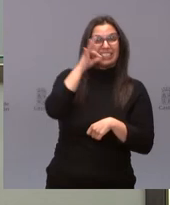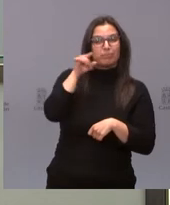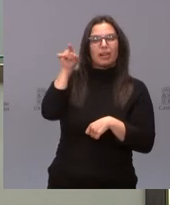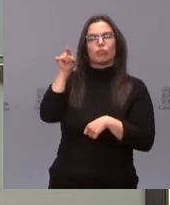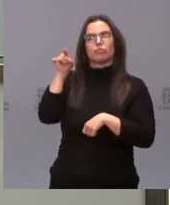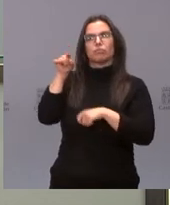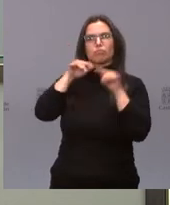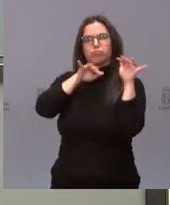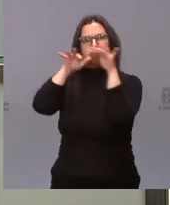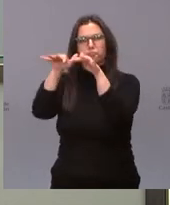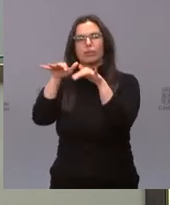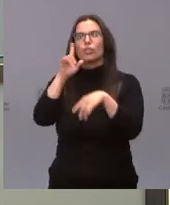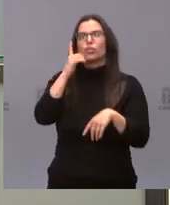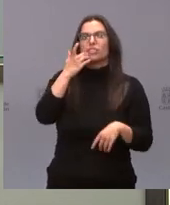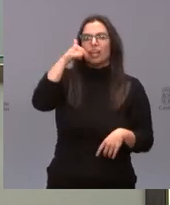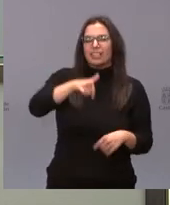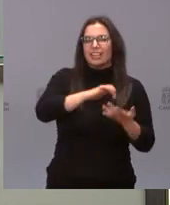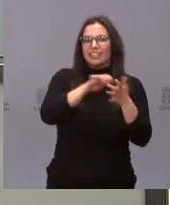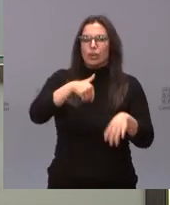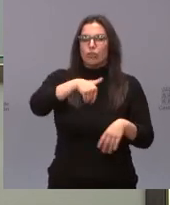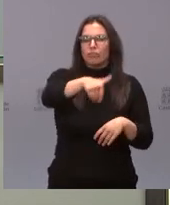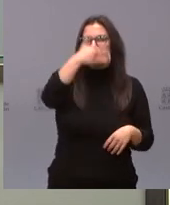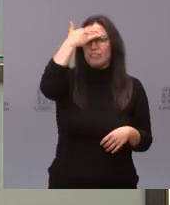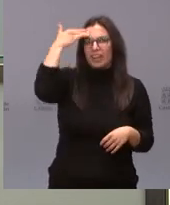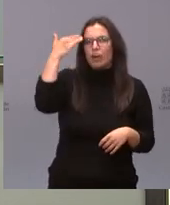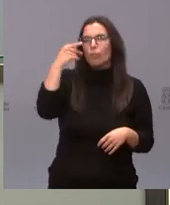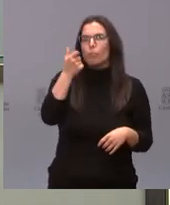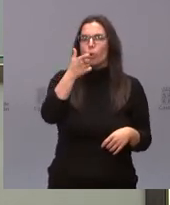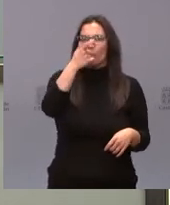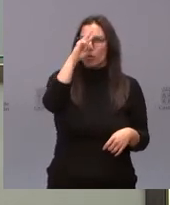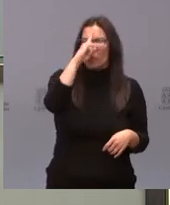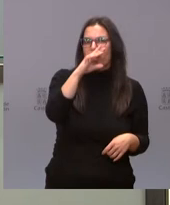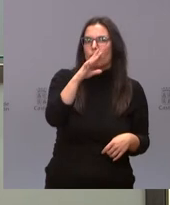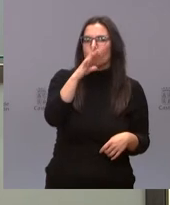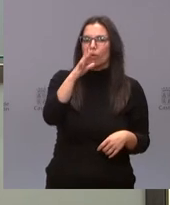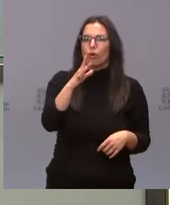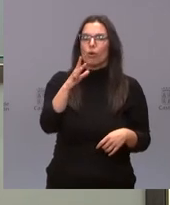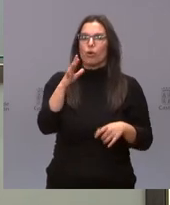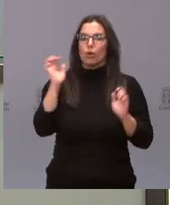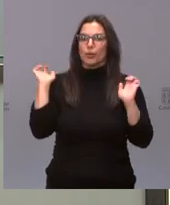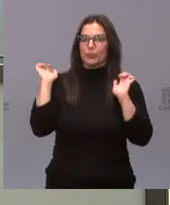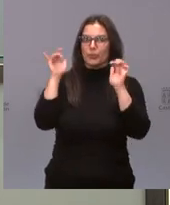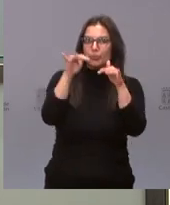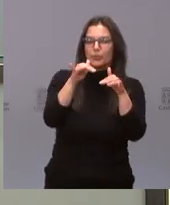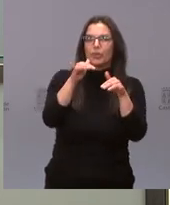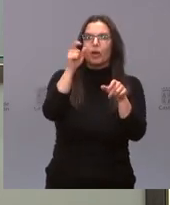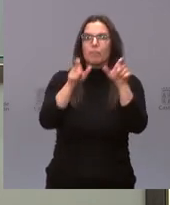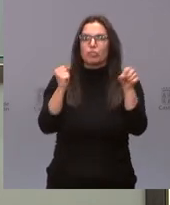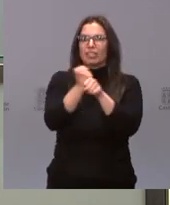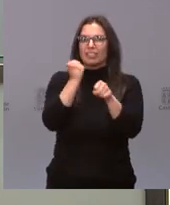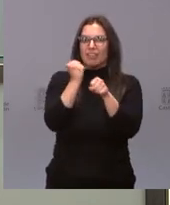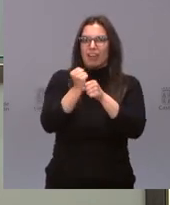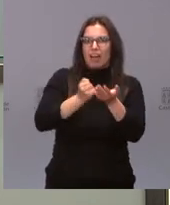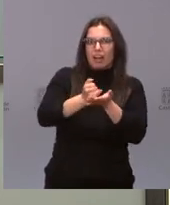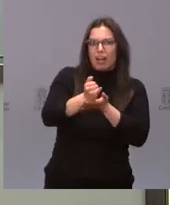No sé si de cara a verano, Castilla y León, hay preocupación con respecto a la llegada de trabajadores, si